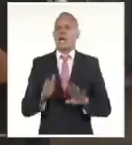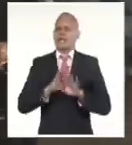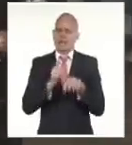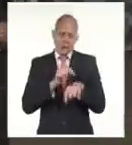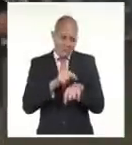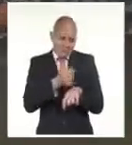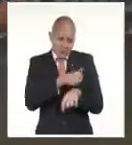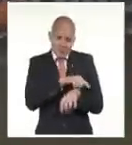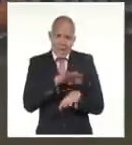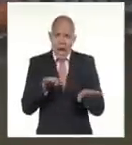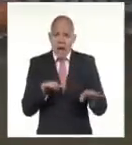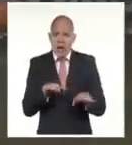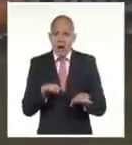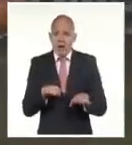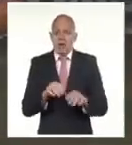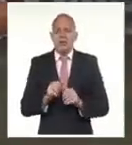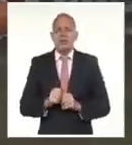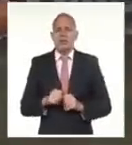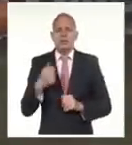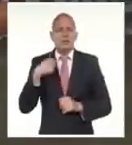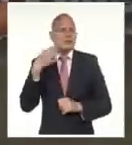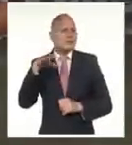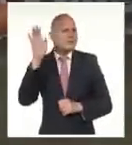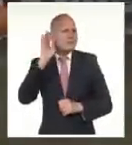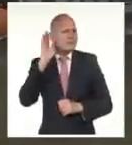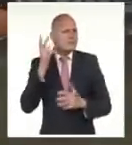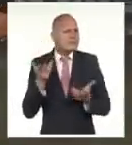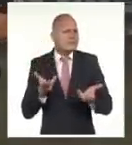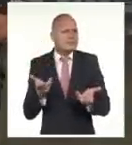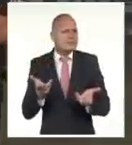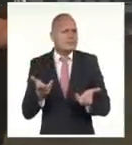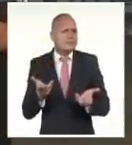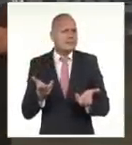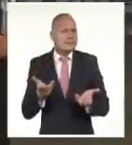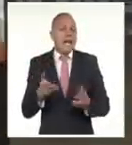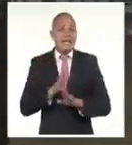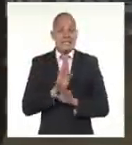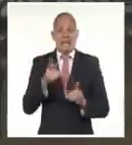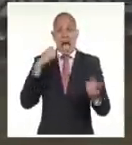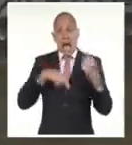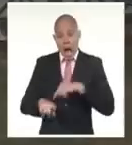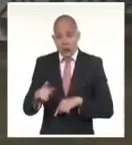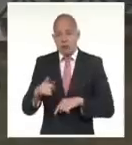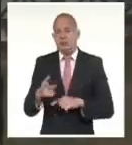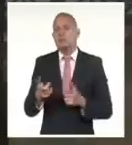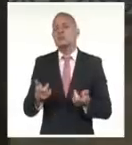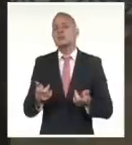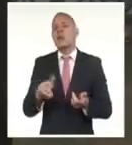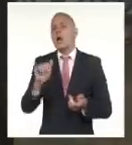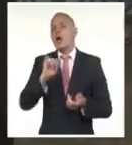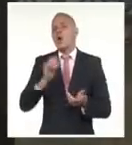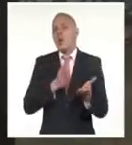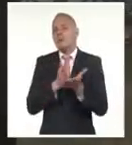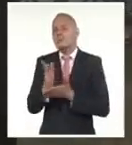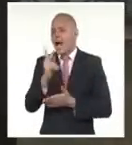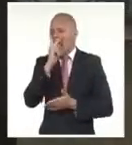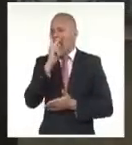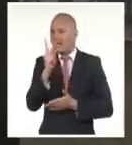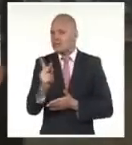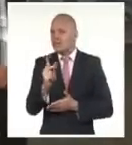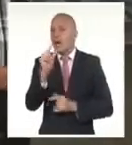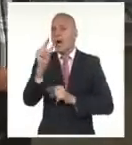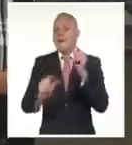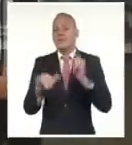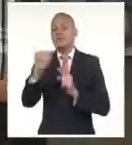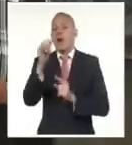instantes, prácticamente antes de comenzar la emisión estelar, que ya estaba en marcha el proceso de atención a las personas cuyos vehículos